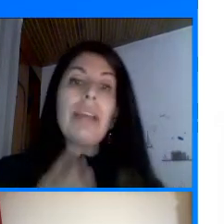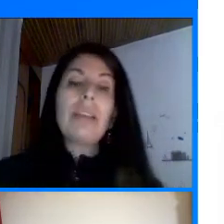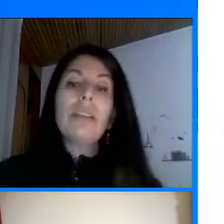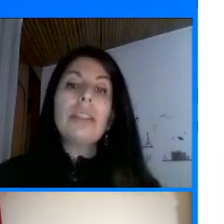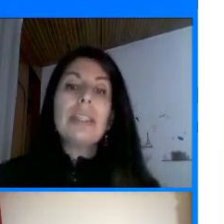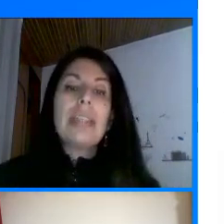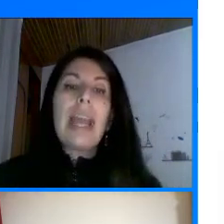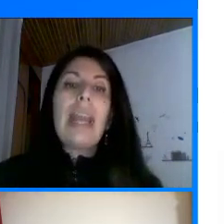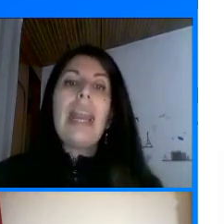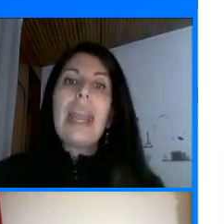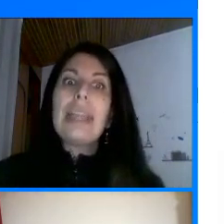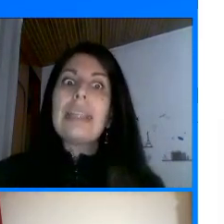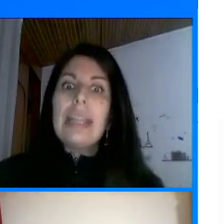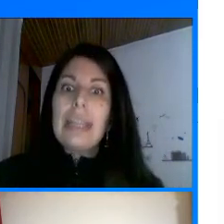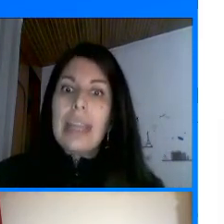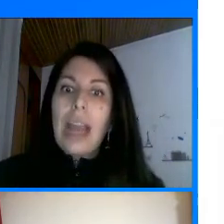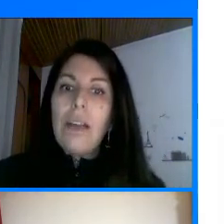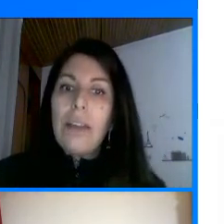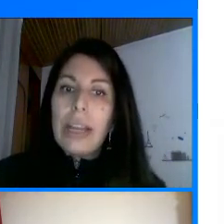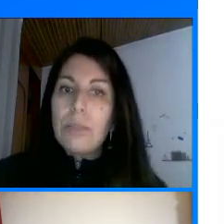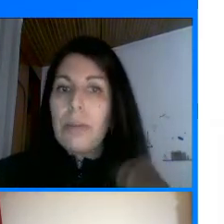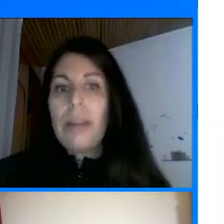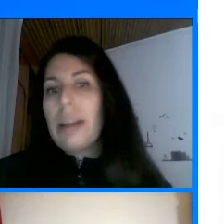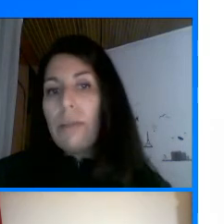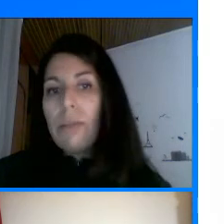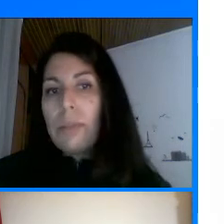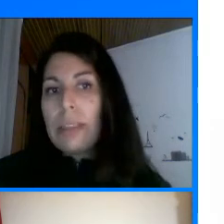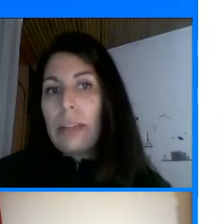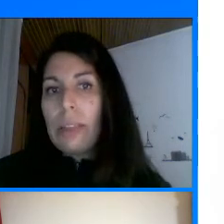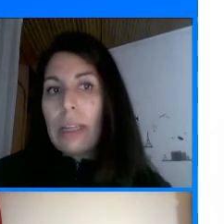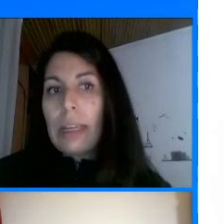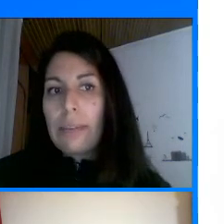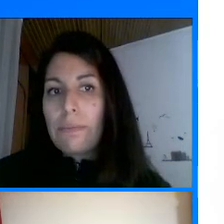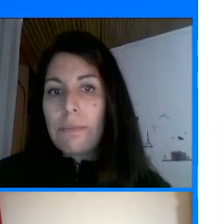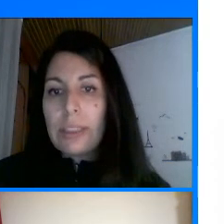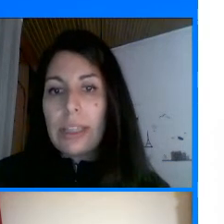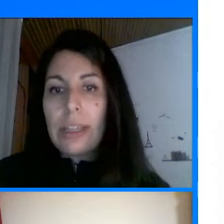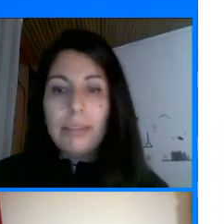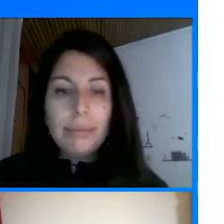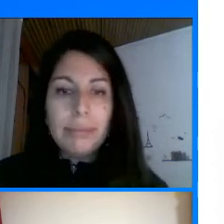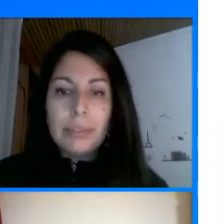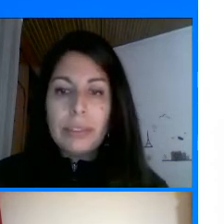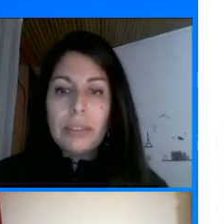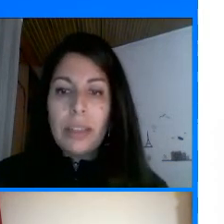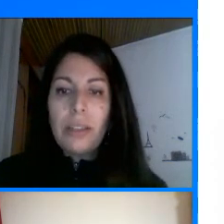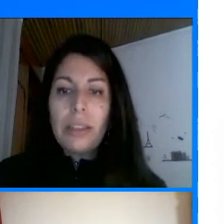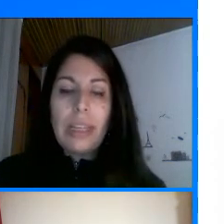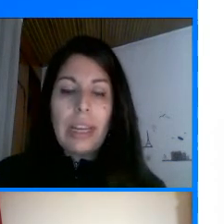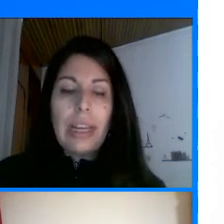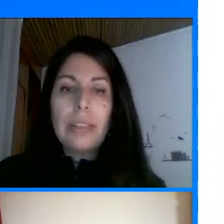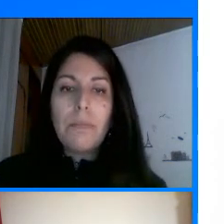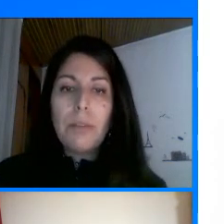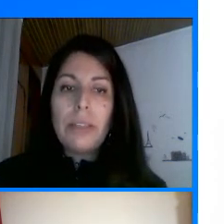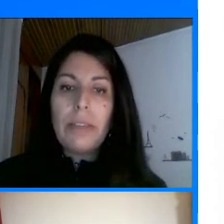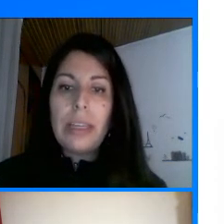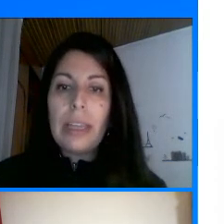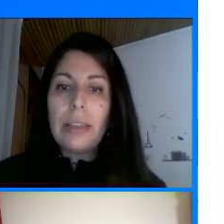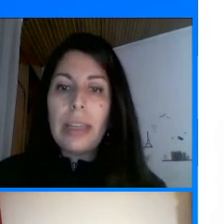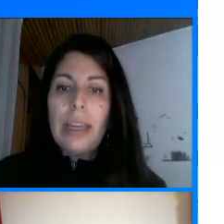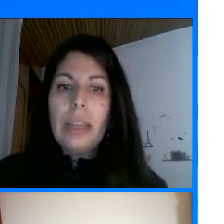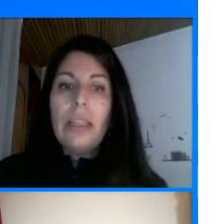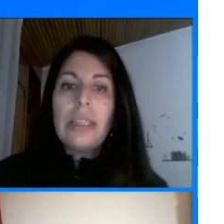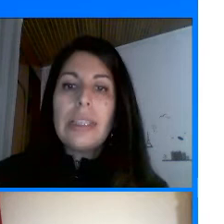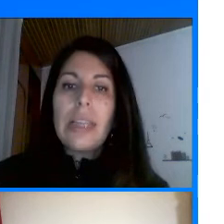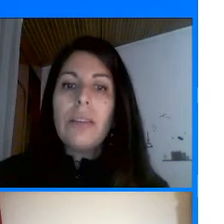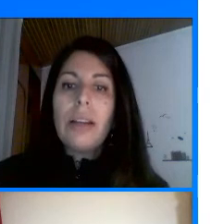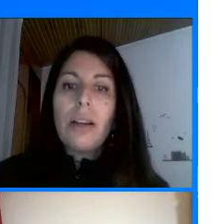Perfecto Entonces La gente salía A ver esto Pero había unos Pues que no tenían ¿Cierto? No tenían esa posibilidad